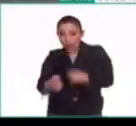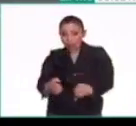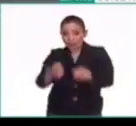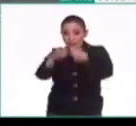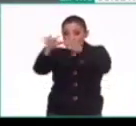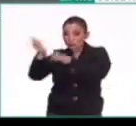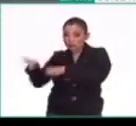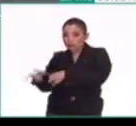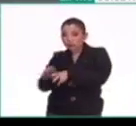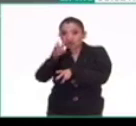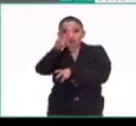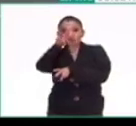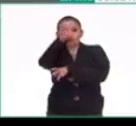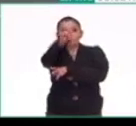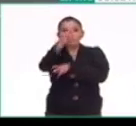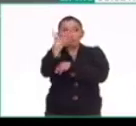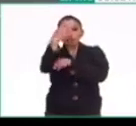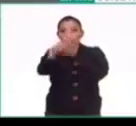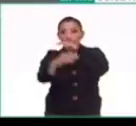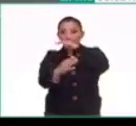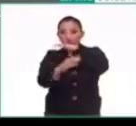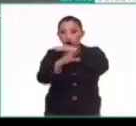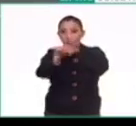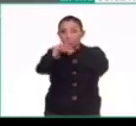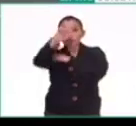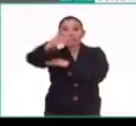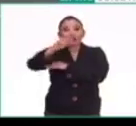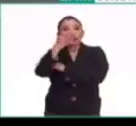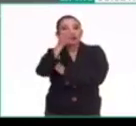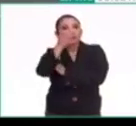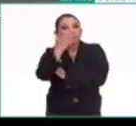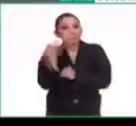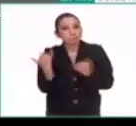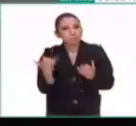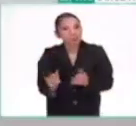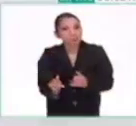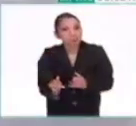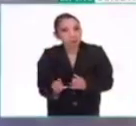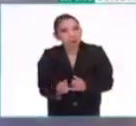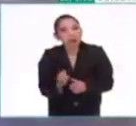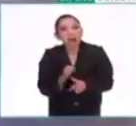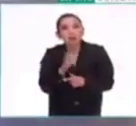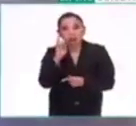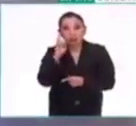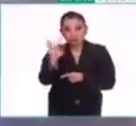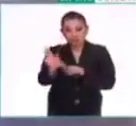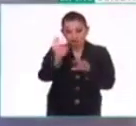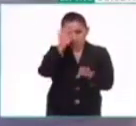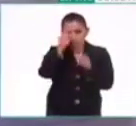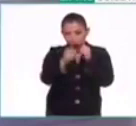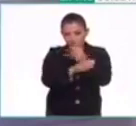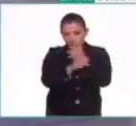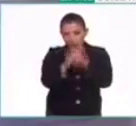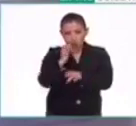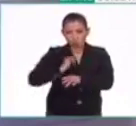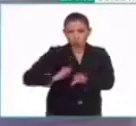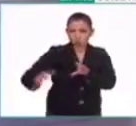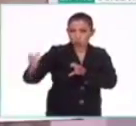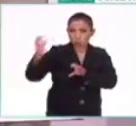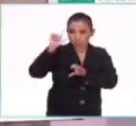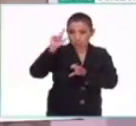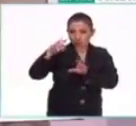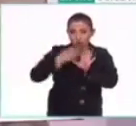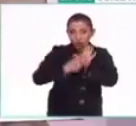estaban orientados a la salida del sol para el 12 de febrero. Y hemos encontrado entre los elementos más antiguos de esta